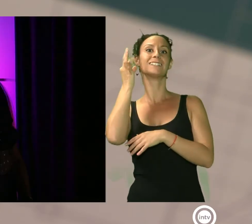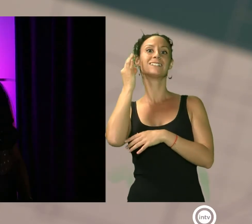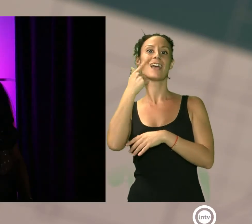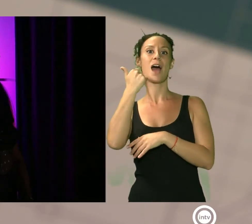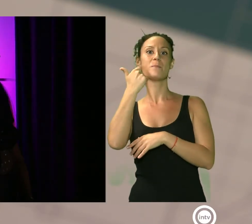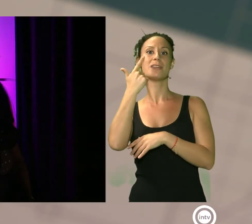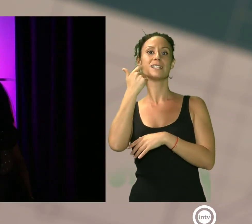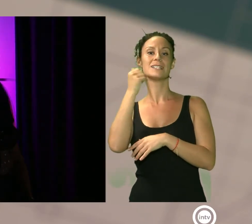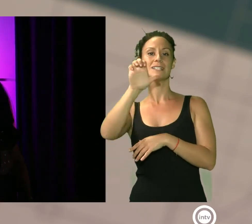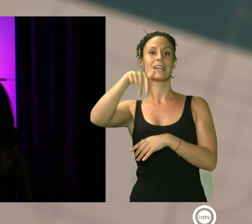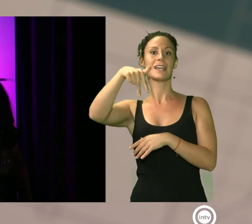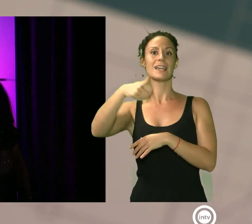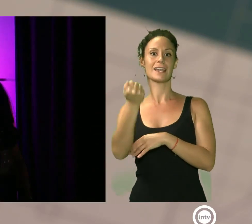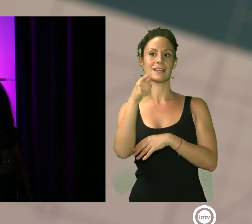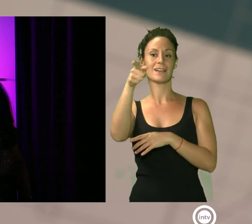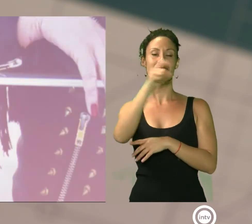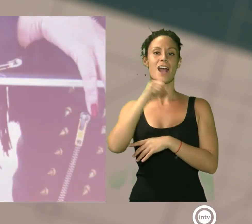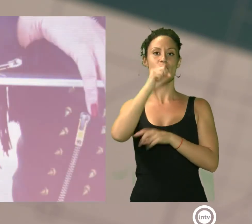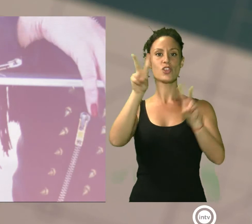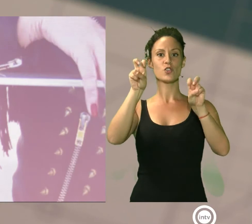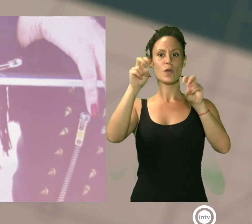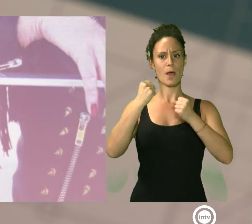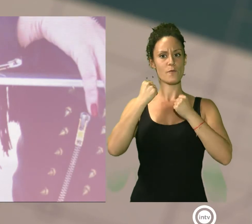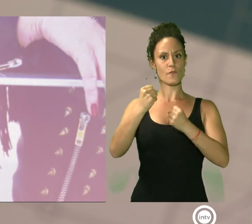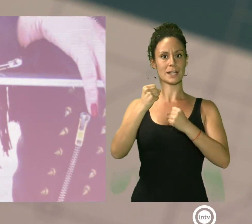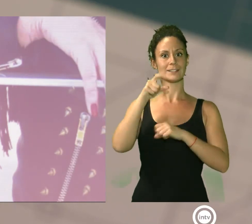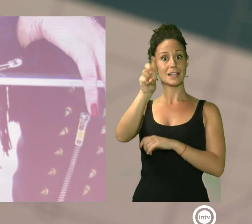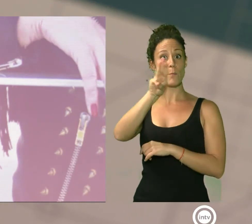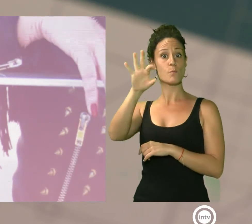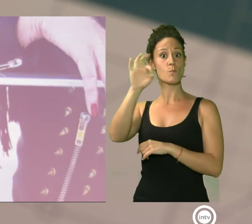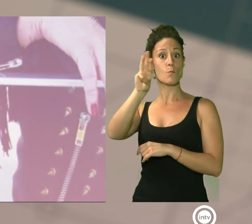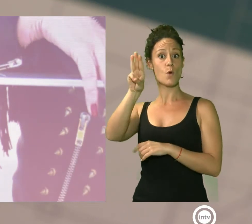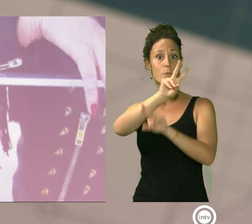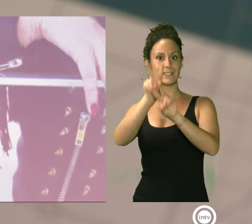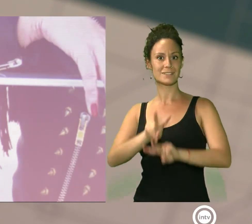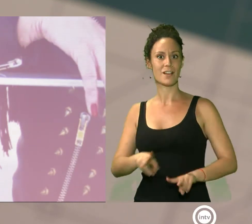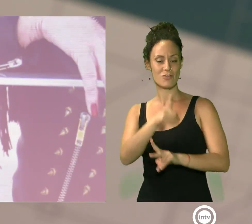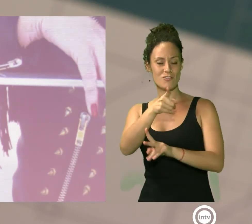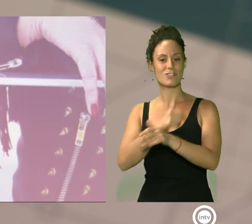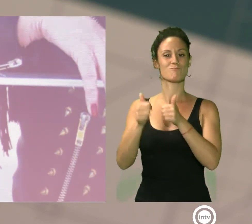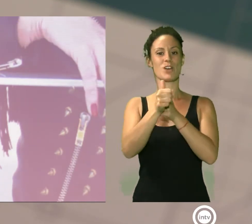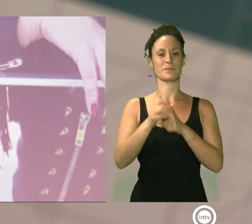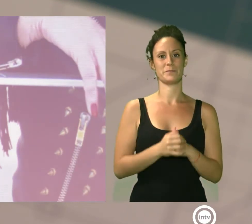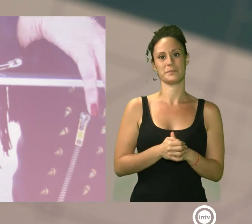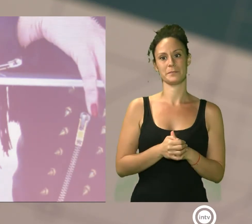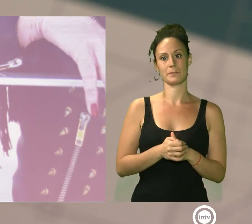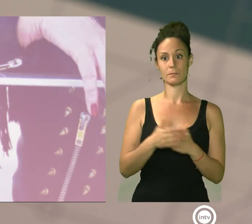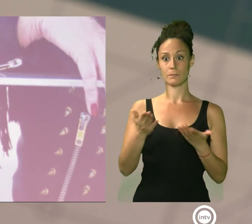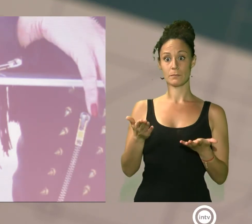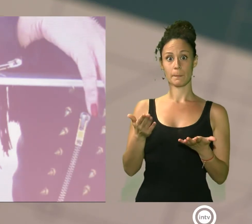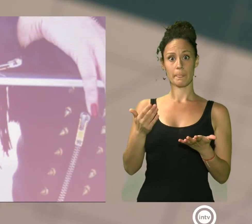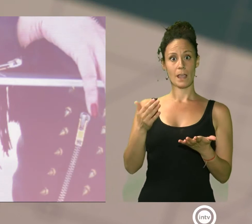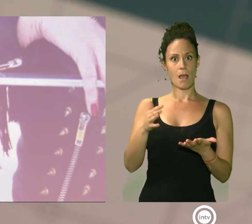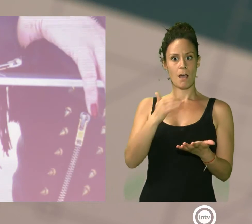con el que da un giro al pop electrónico internacional. La pandemia yo le he sacado algo muy, muy, muy positivo, dentro de lo